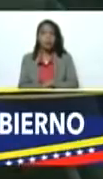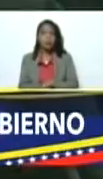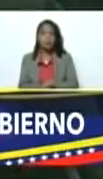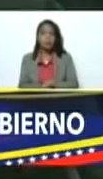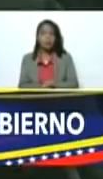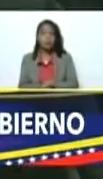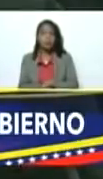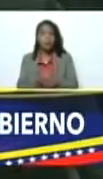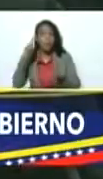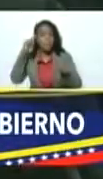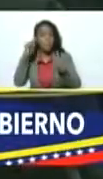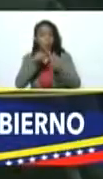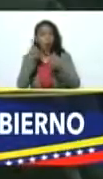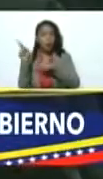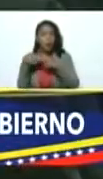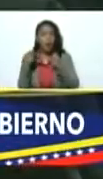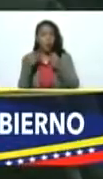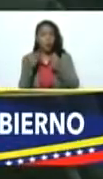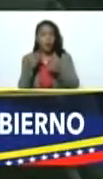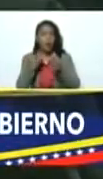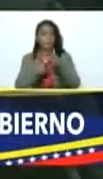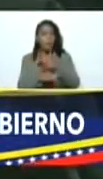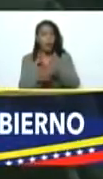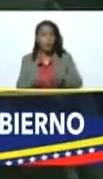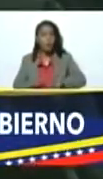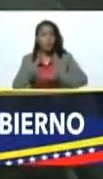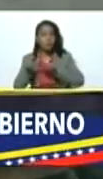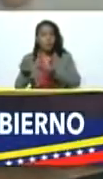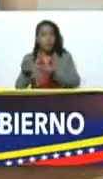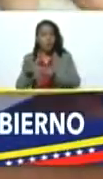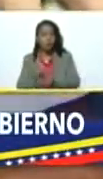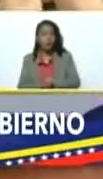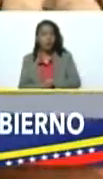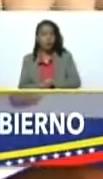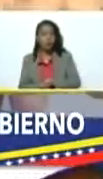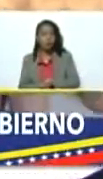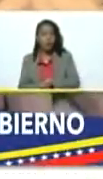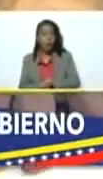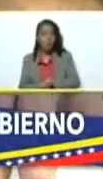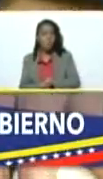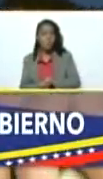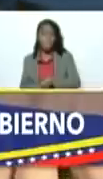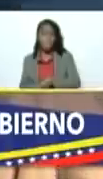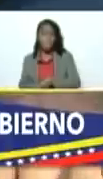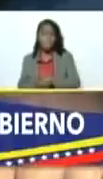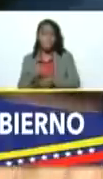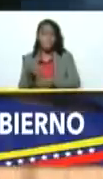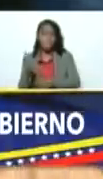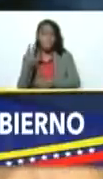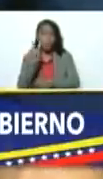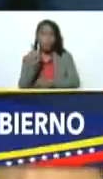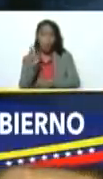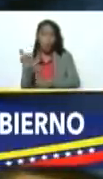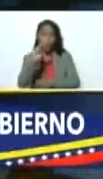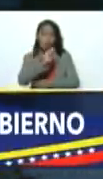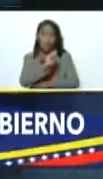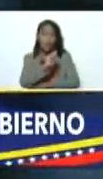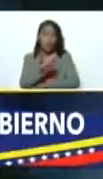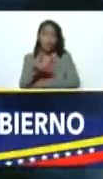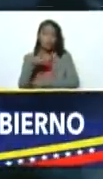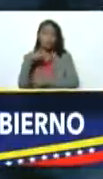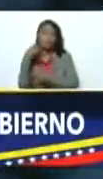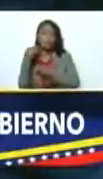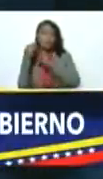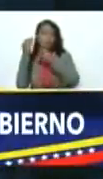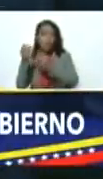enfocar estos recursos que vamos a ir entregando por bimestre cada dos meses se van a estar